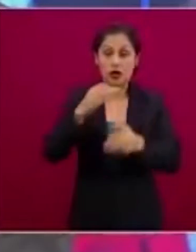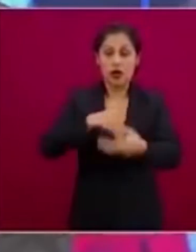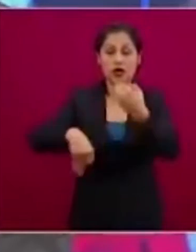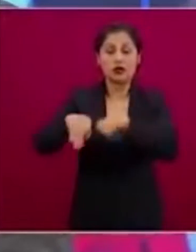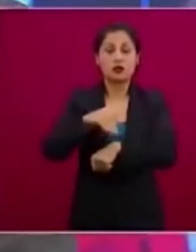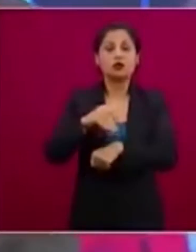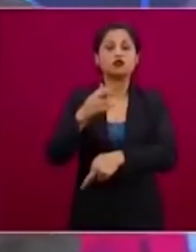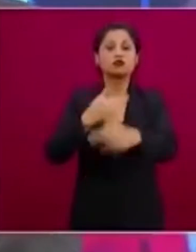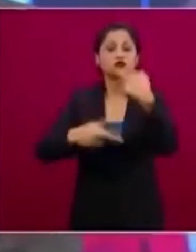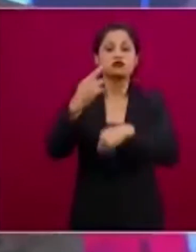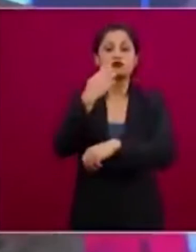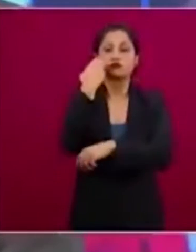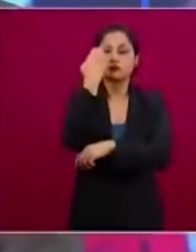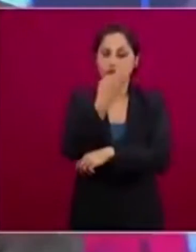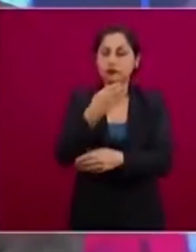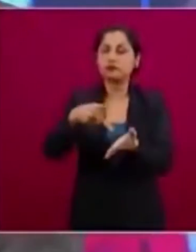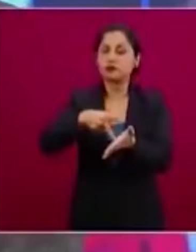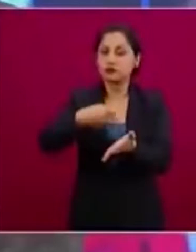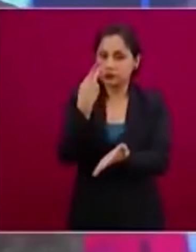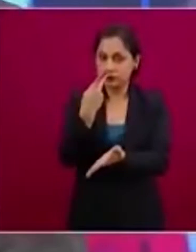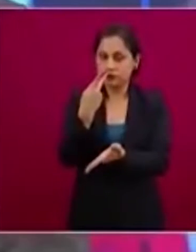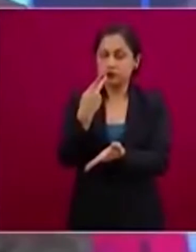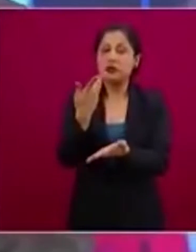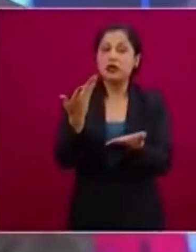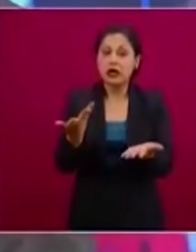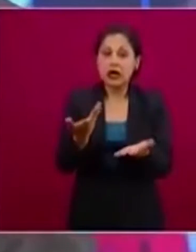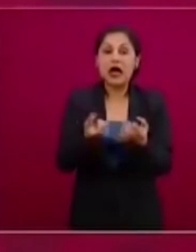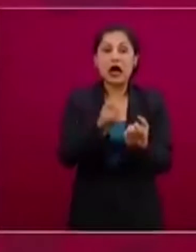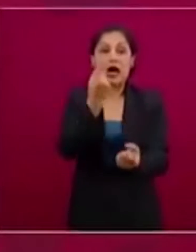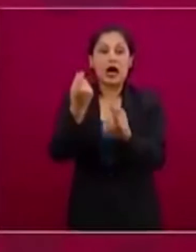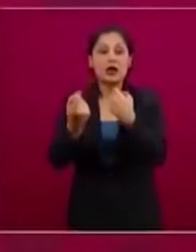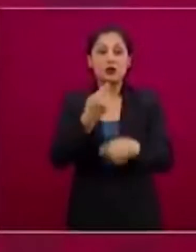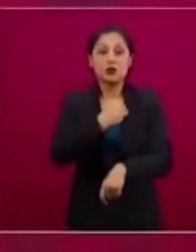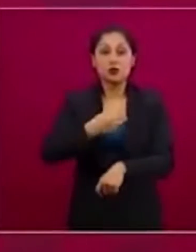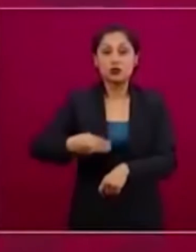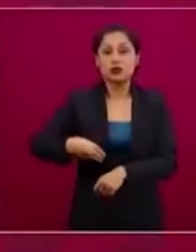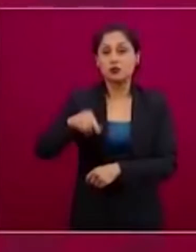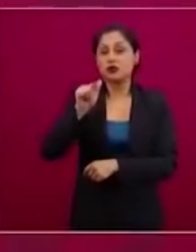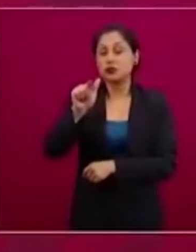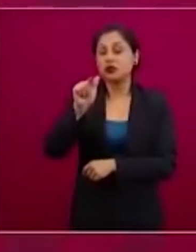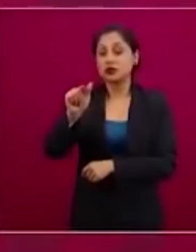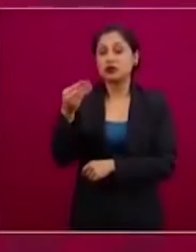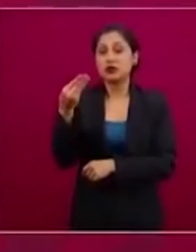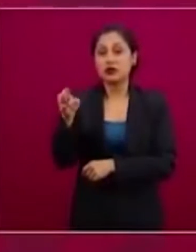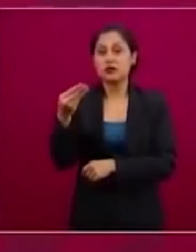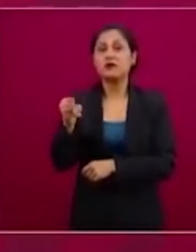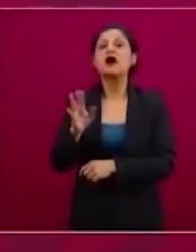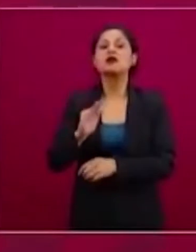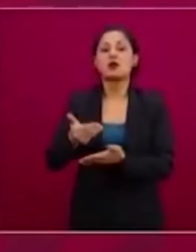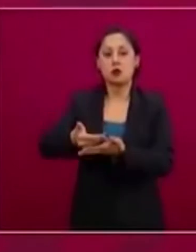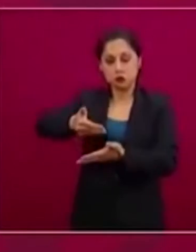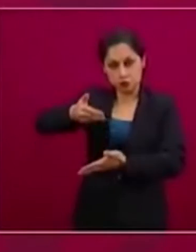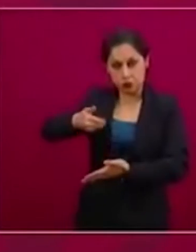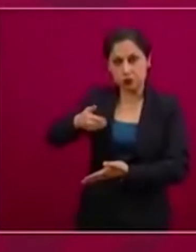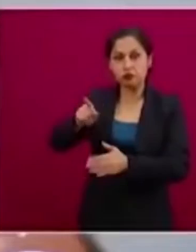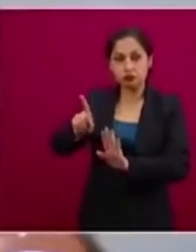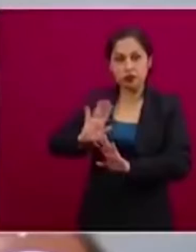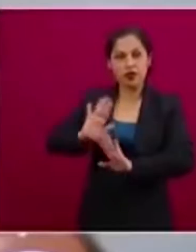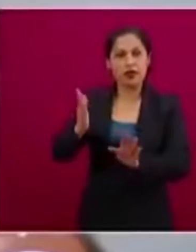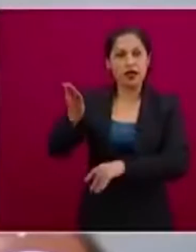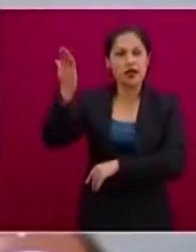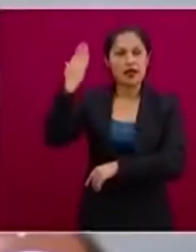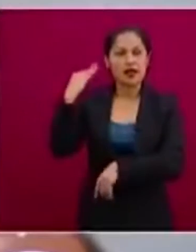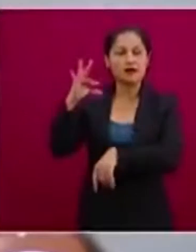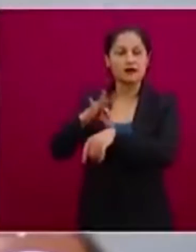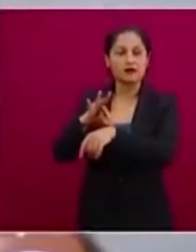del ciclo escolar del 2020 se atrasará hasta el 17 de julio. De acuerdo con el calendario escolar de este año, el fin del ciclo estaba planeado para el 6